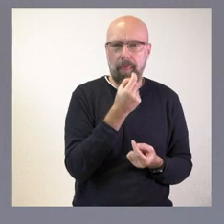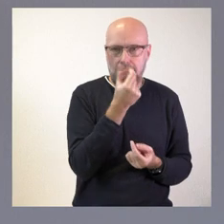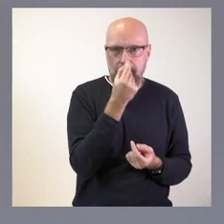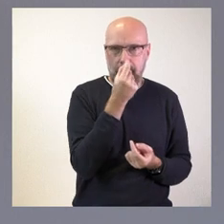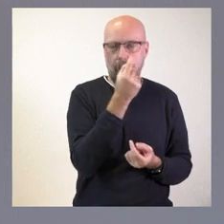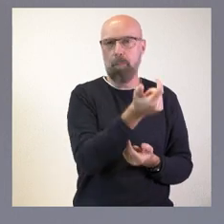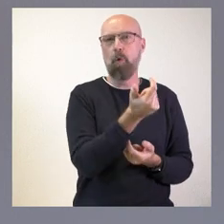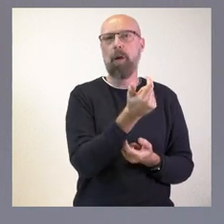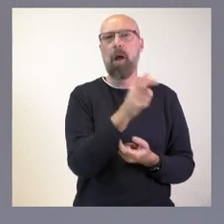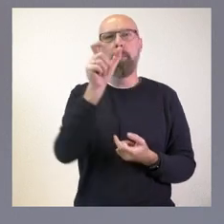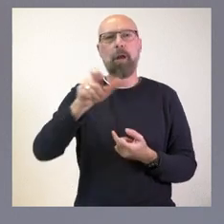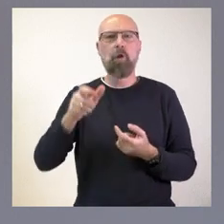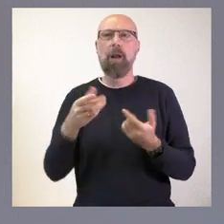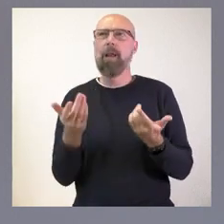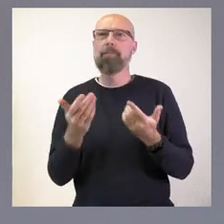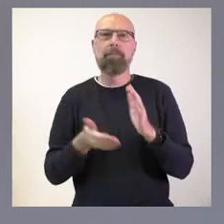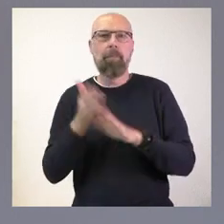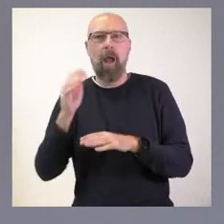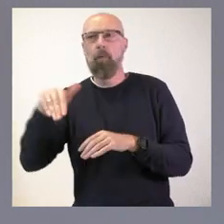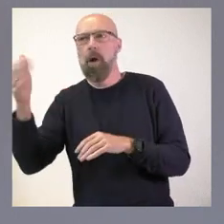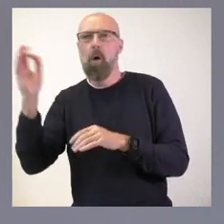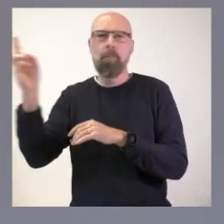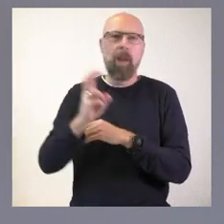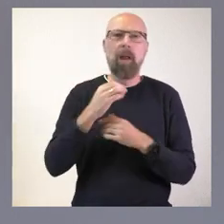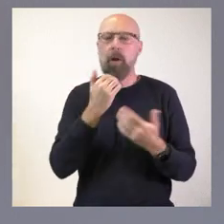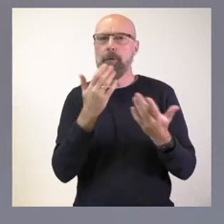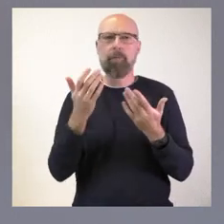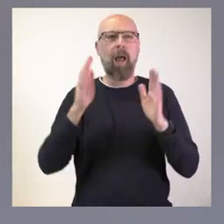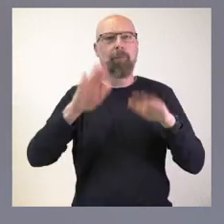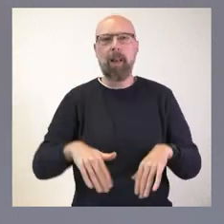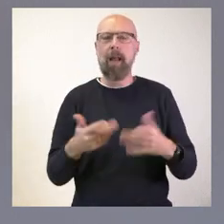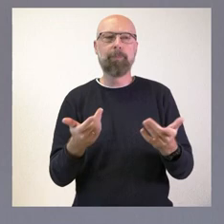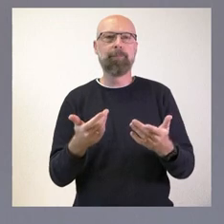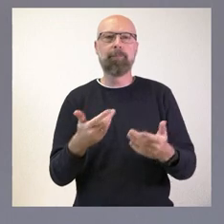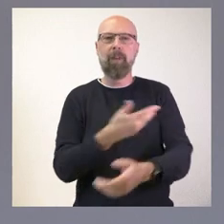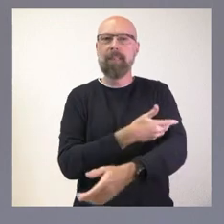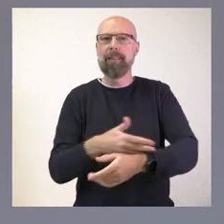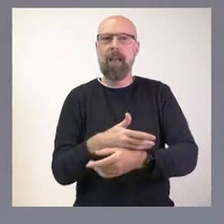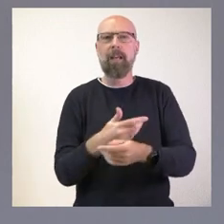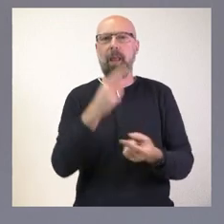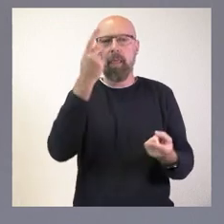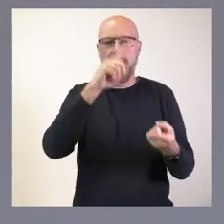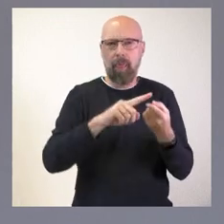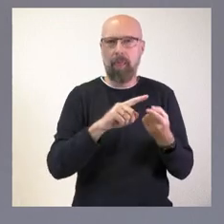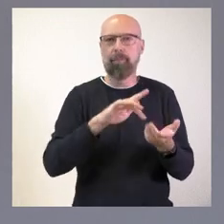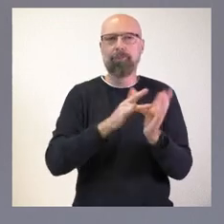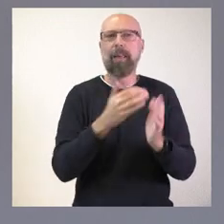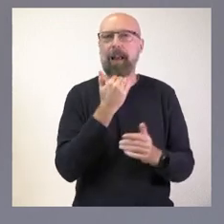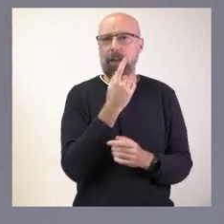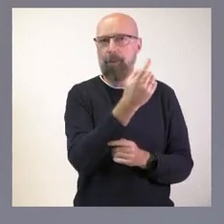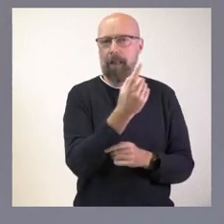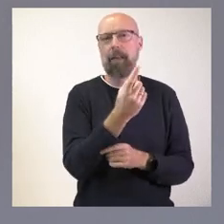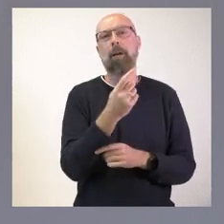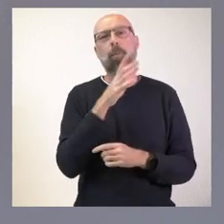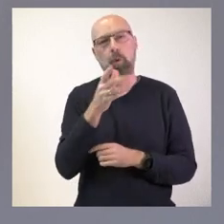habituales de residencia y acudemos con menos habitualidad de la normal a donar sangre y, por tanto,